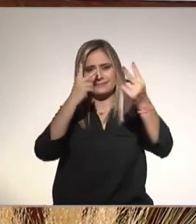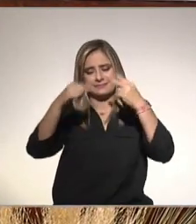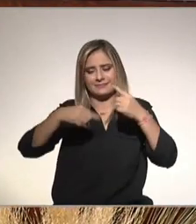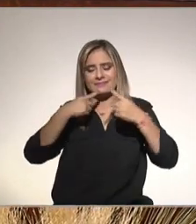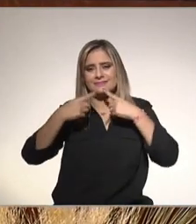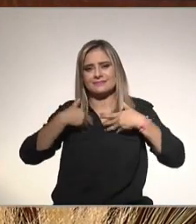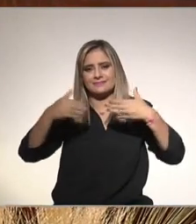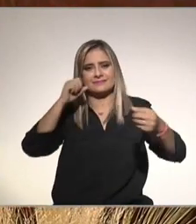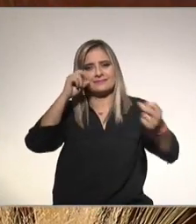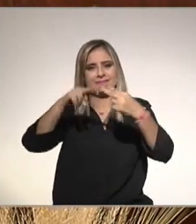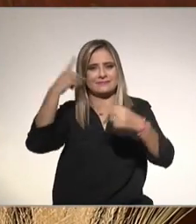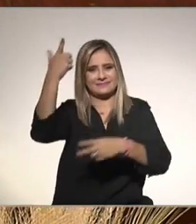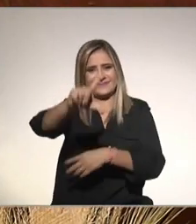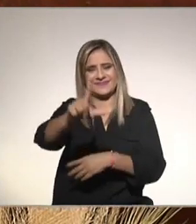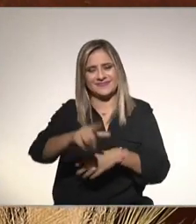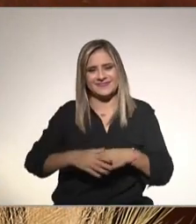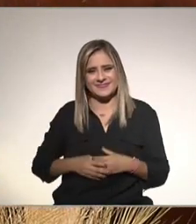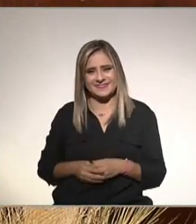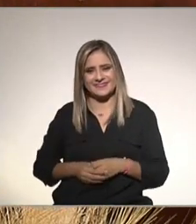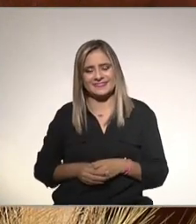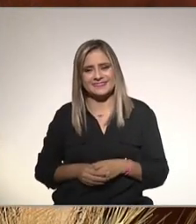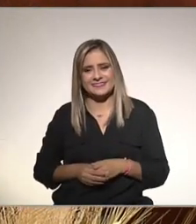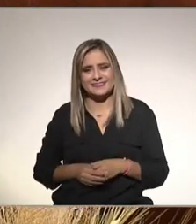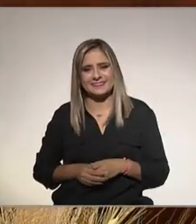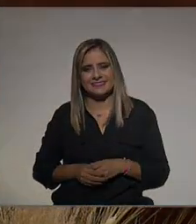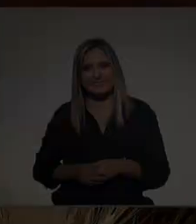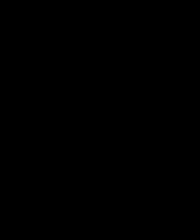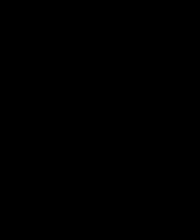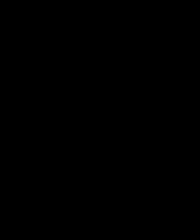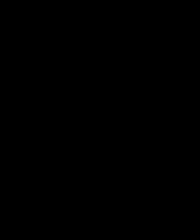en Confianza nos vemos el próximo lunes Chau